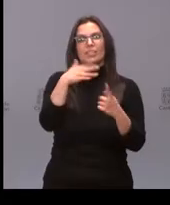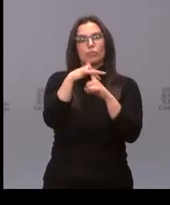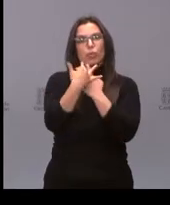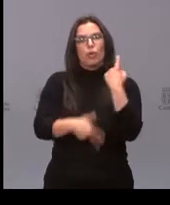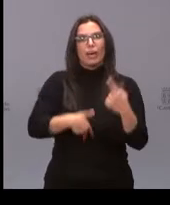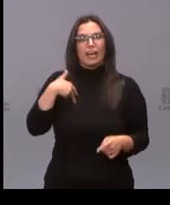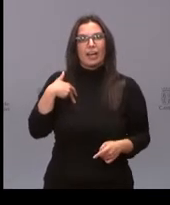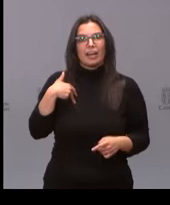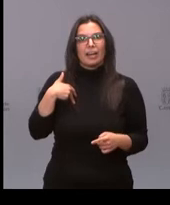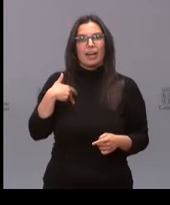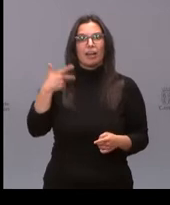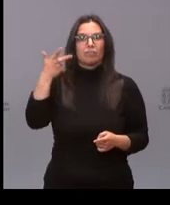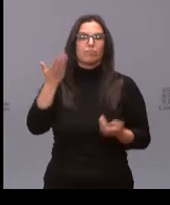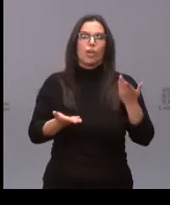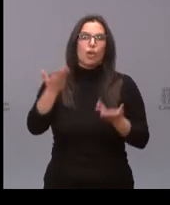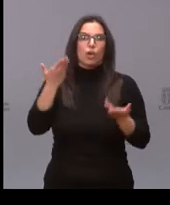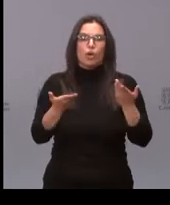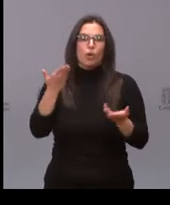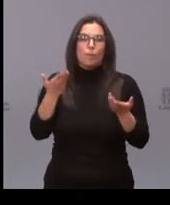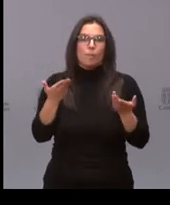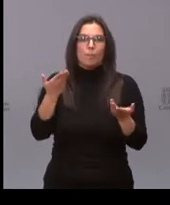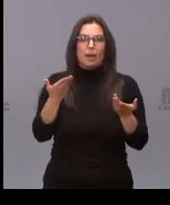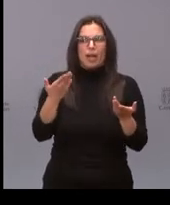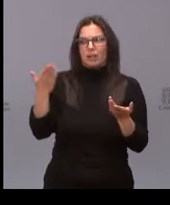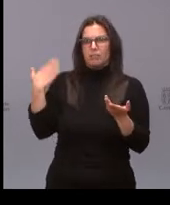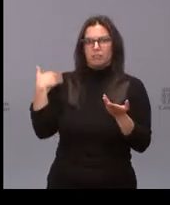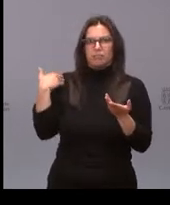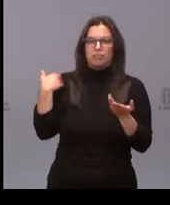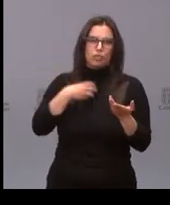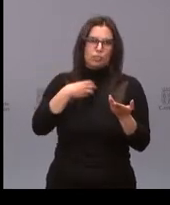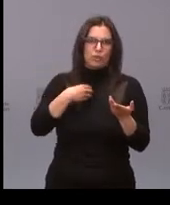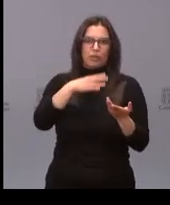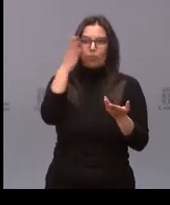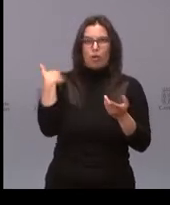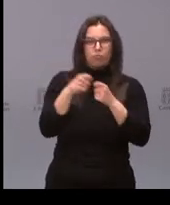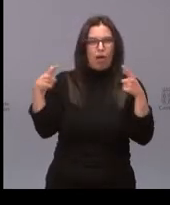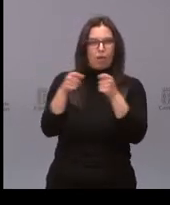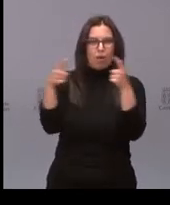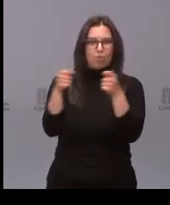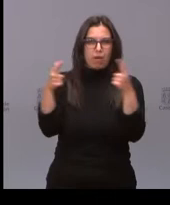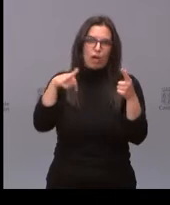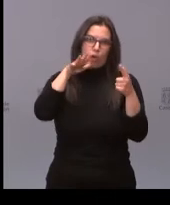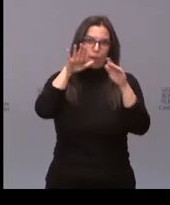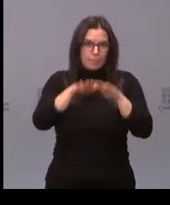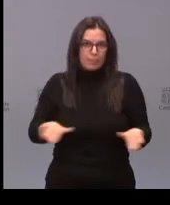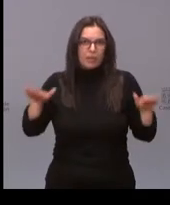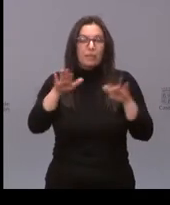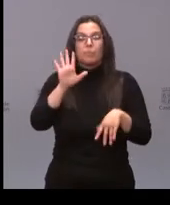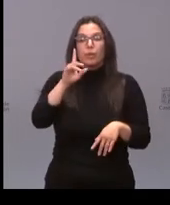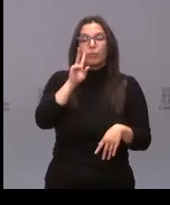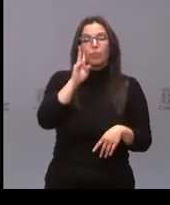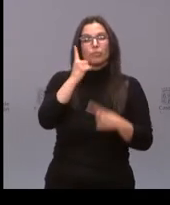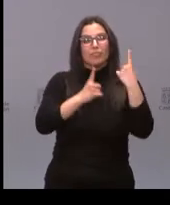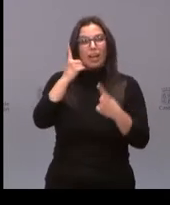no es comparable a otras olas anteriores, pero seguimos detectando algunos municipios que tienen